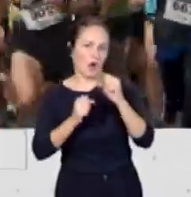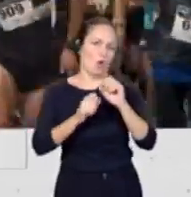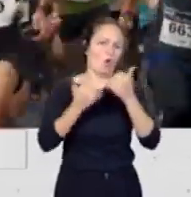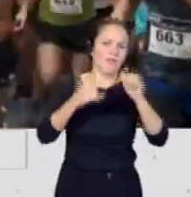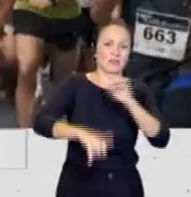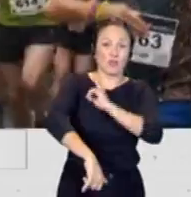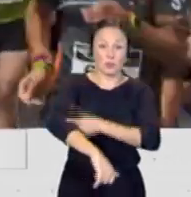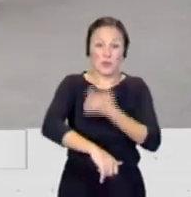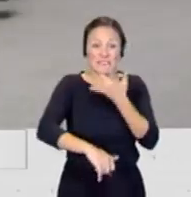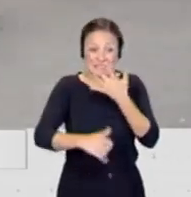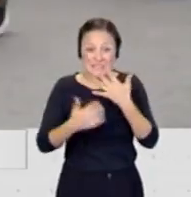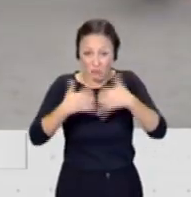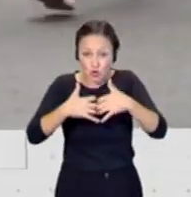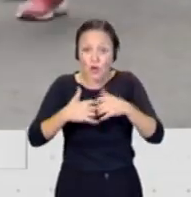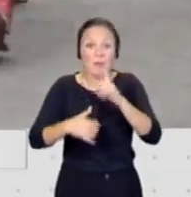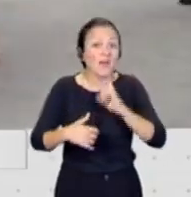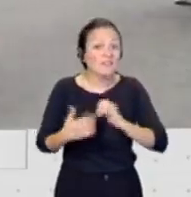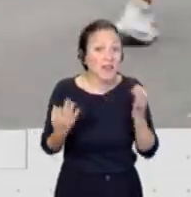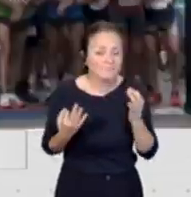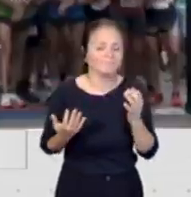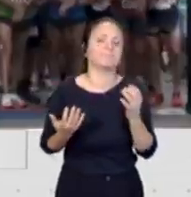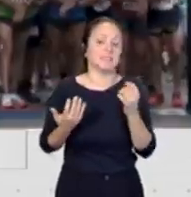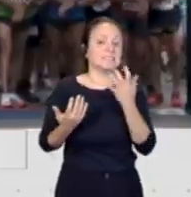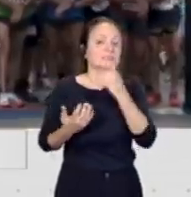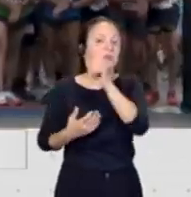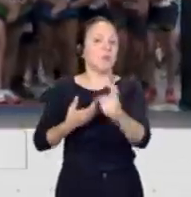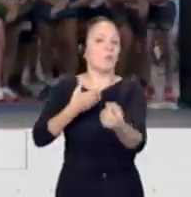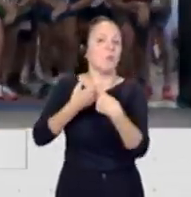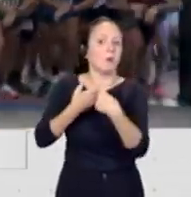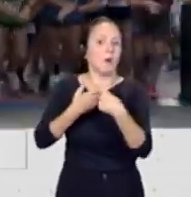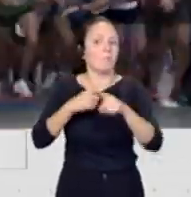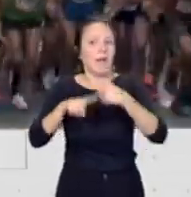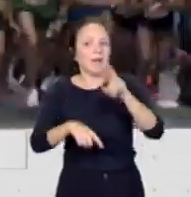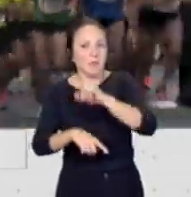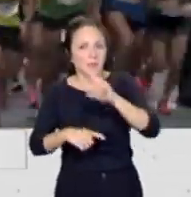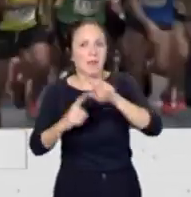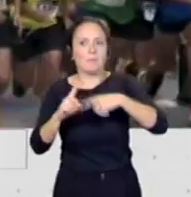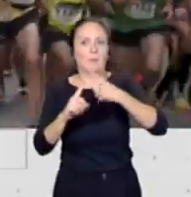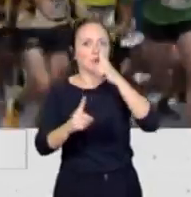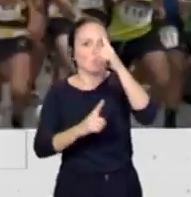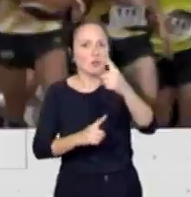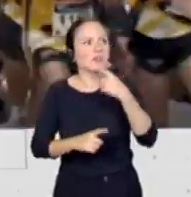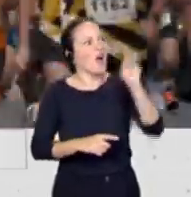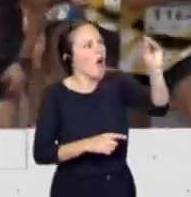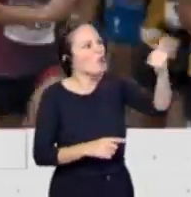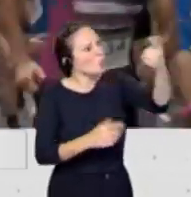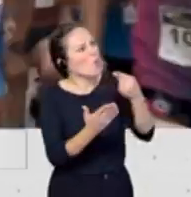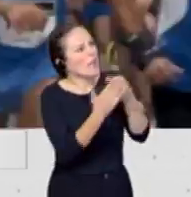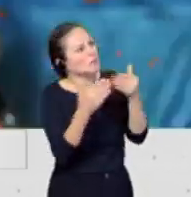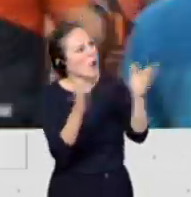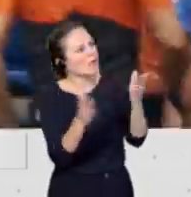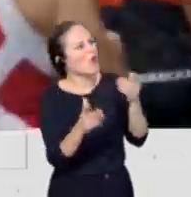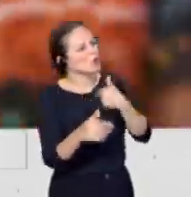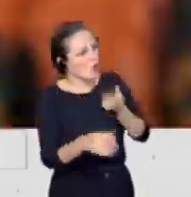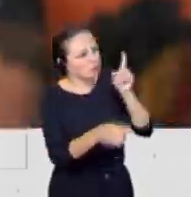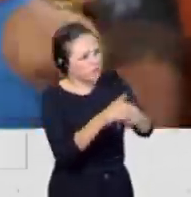funciona o no, son las inscripciones, es decir, que la gente repita cada año y que vuelvan y que te digan, ¿cuándo habrás inscripciones? ¿cuándo empezamos? Que esta voy